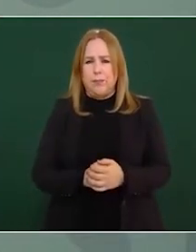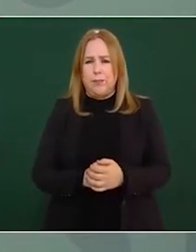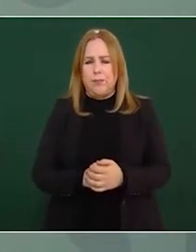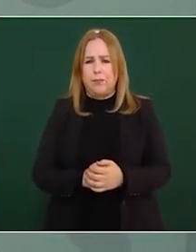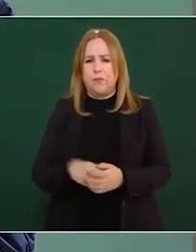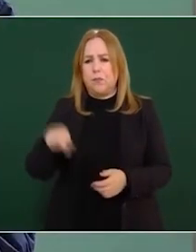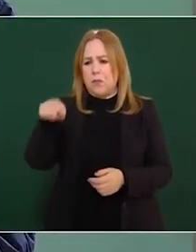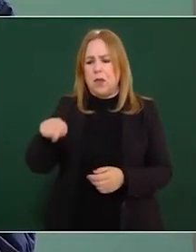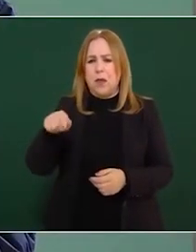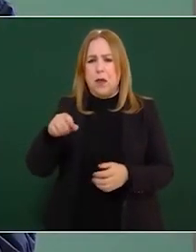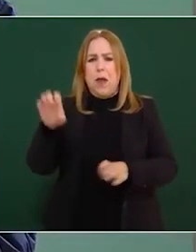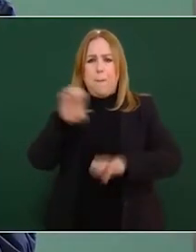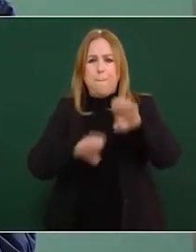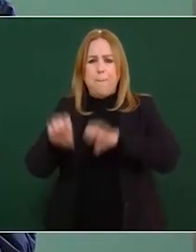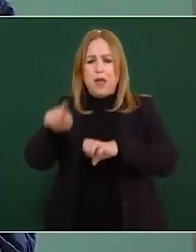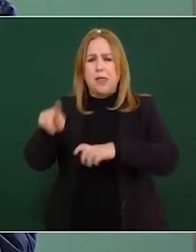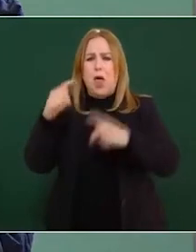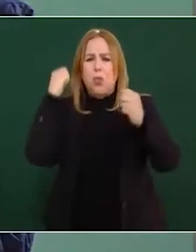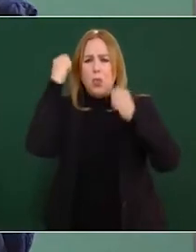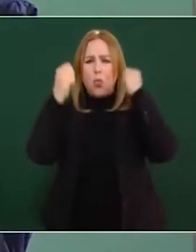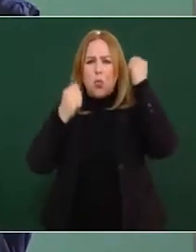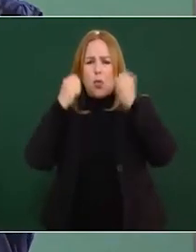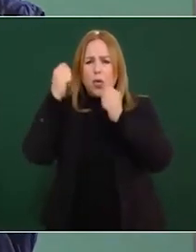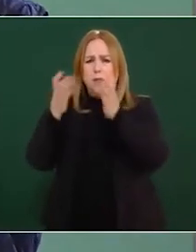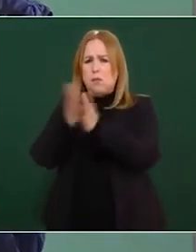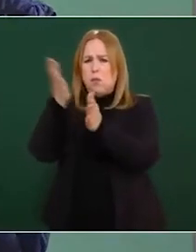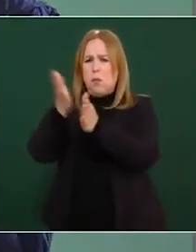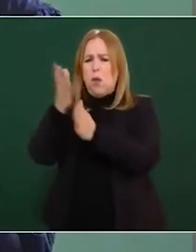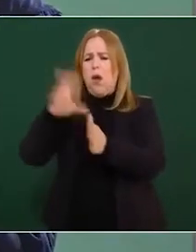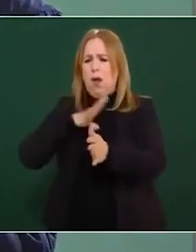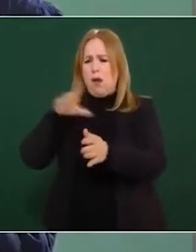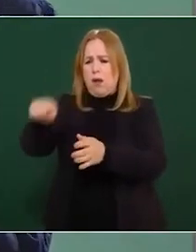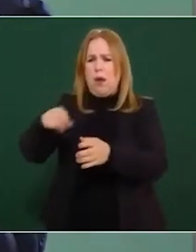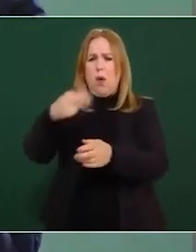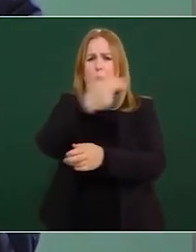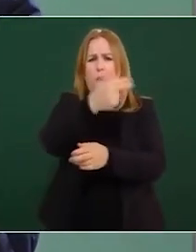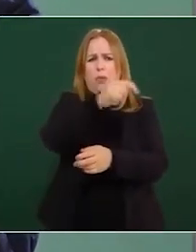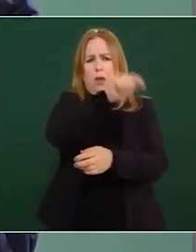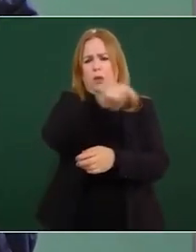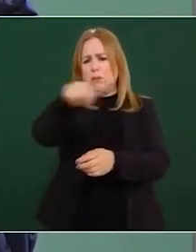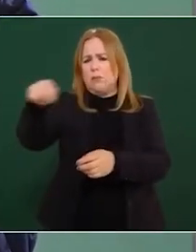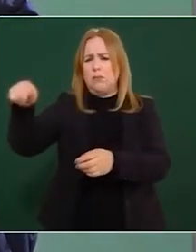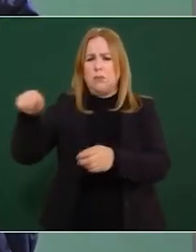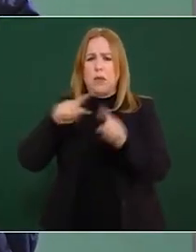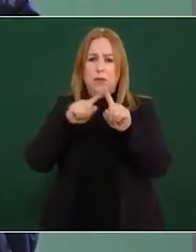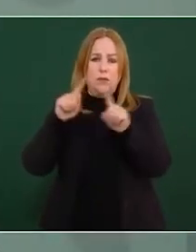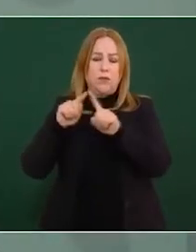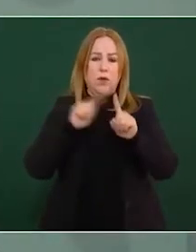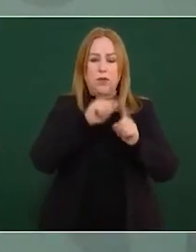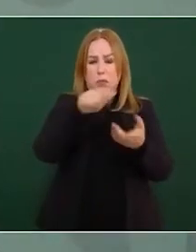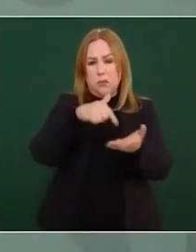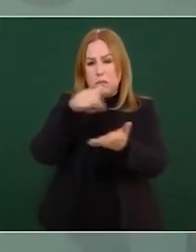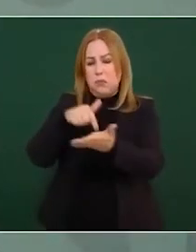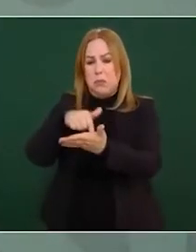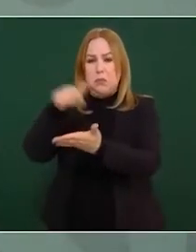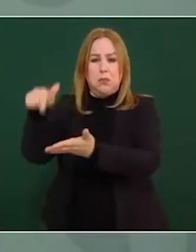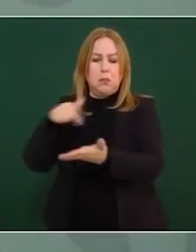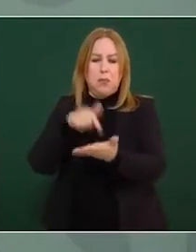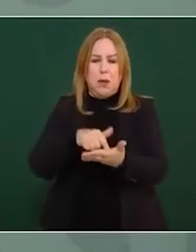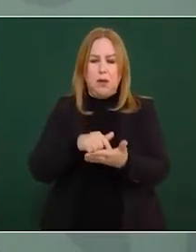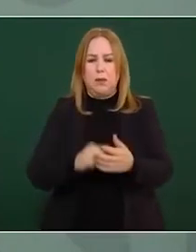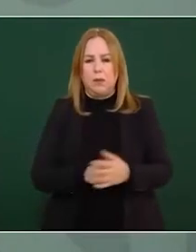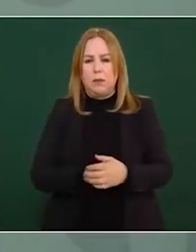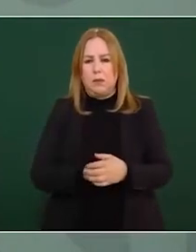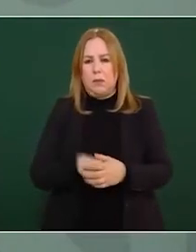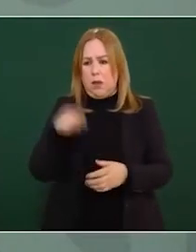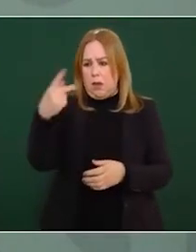turismo y que tiene hoteles en todas partes y todos sus